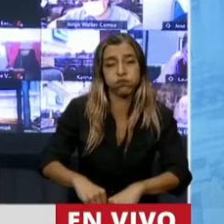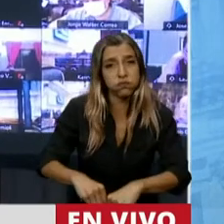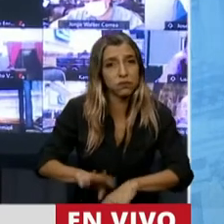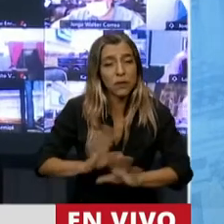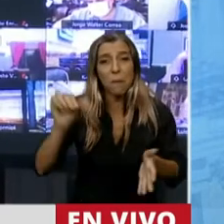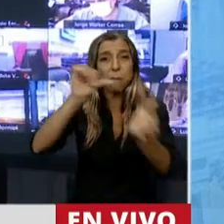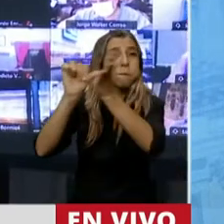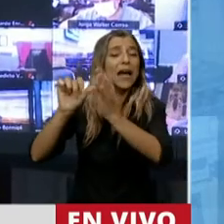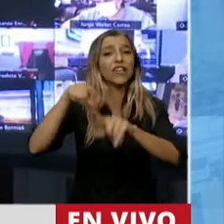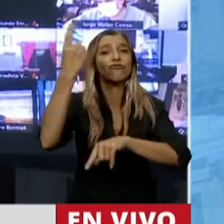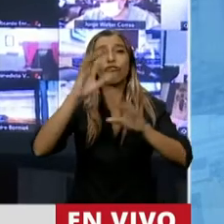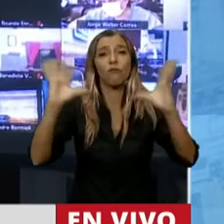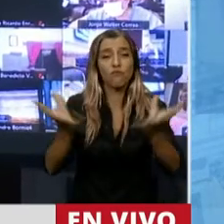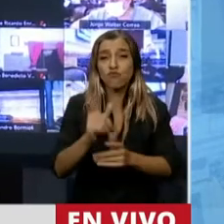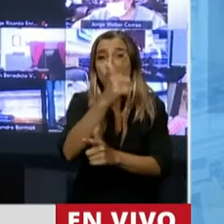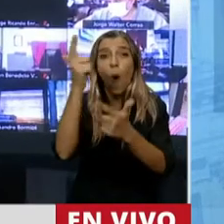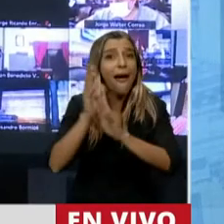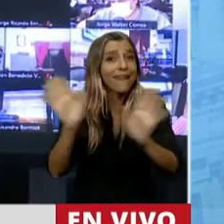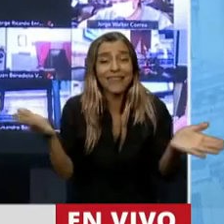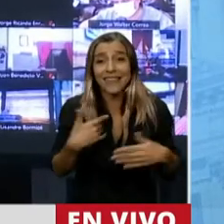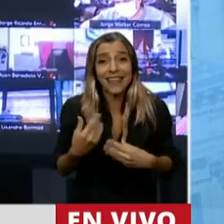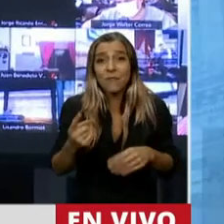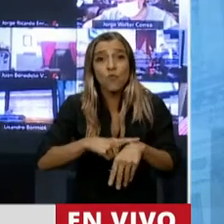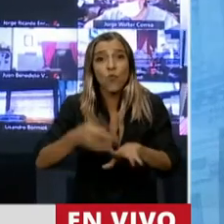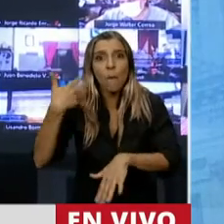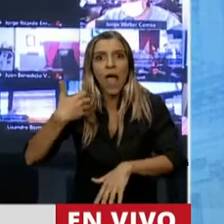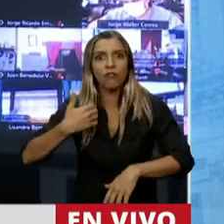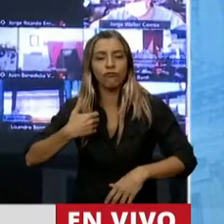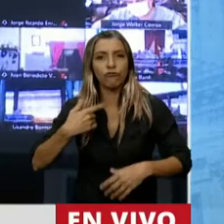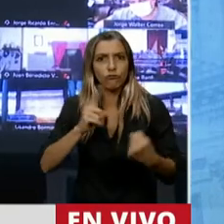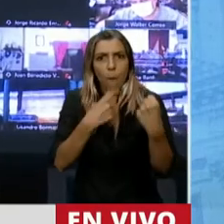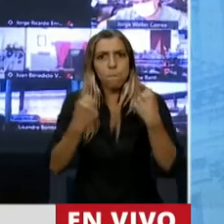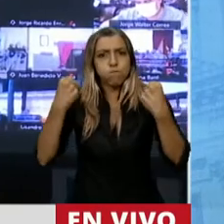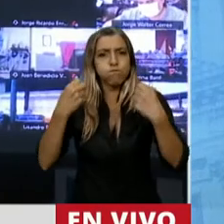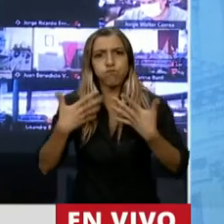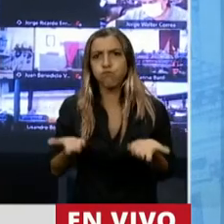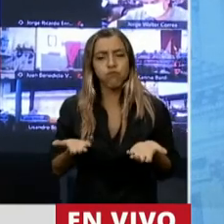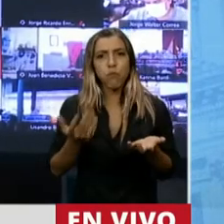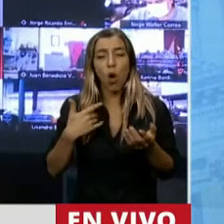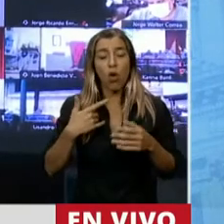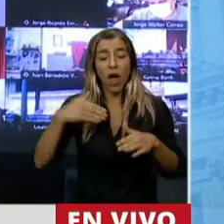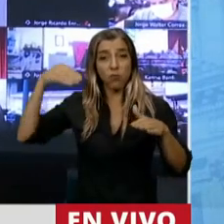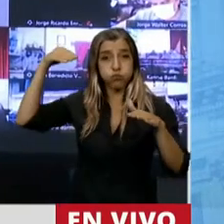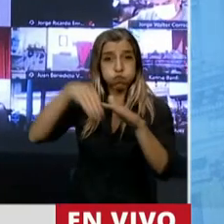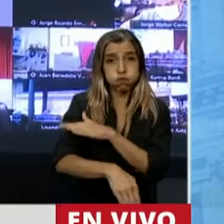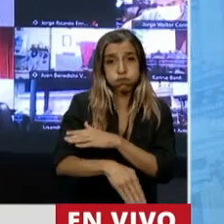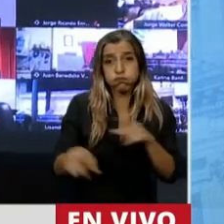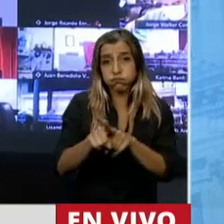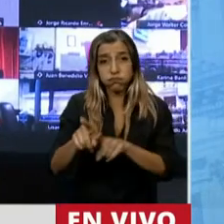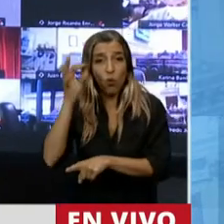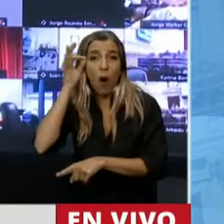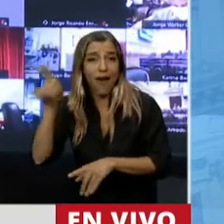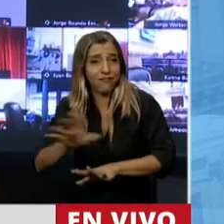nos parezca de pasar de las 10 potencias del mundo a los niveles casi del África subsahariana. Ojalá,